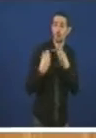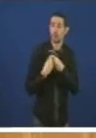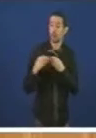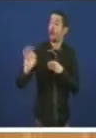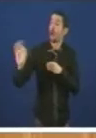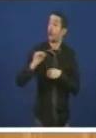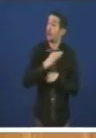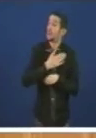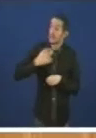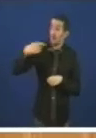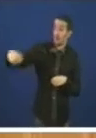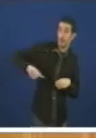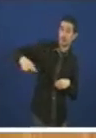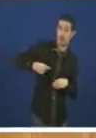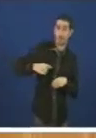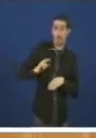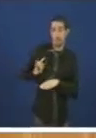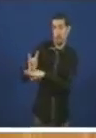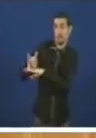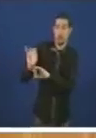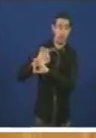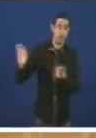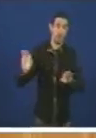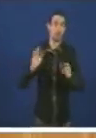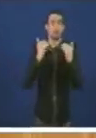político que non engana a ninguén Nada máis e moitas gracias